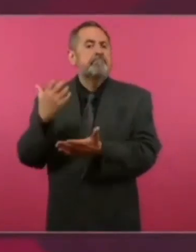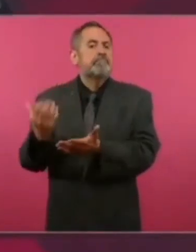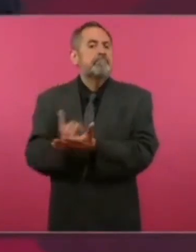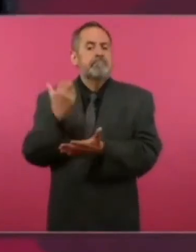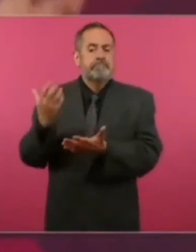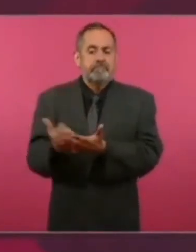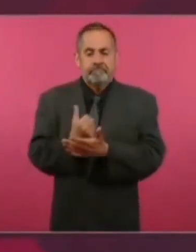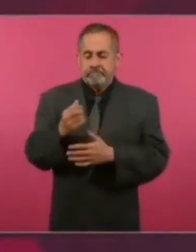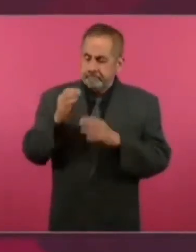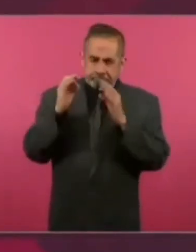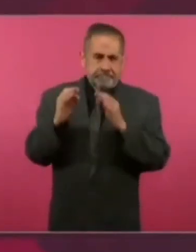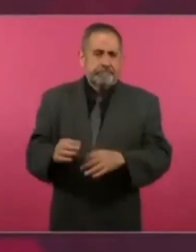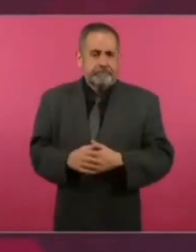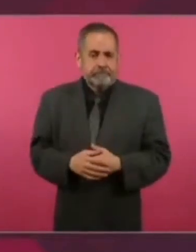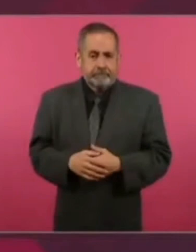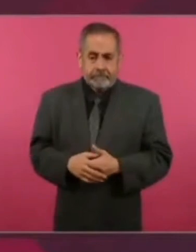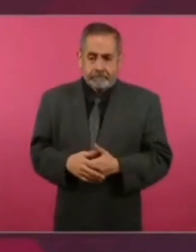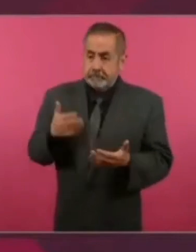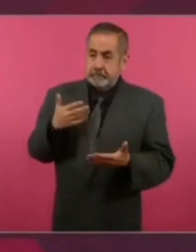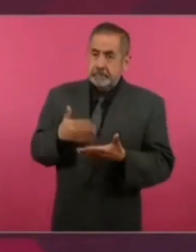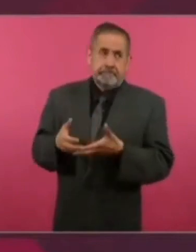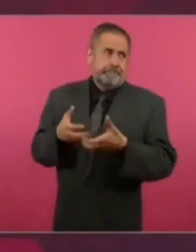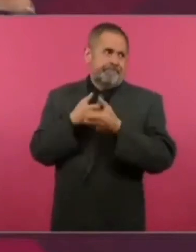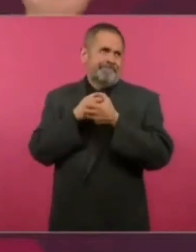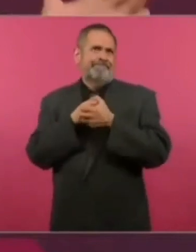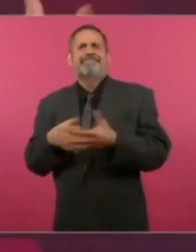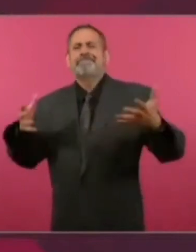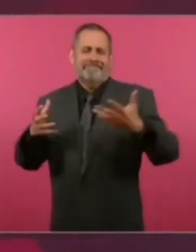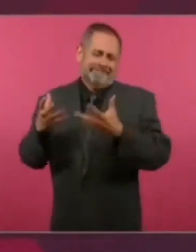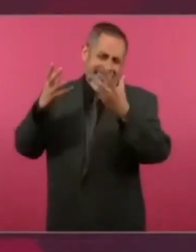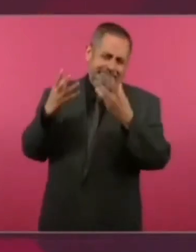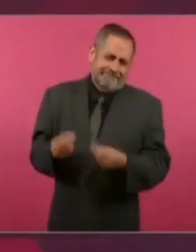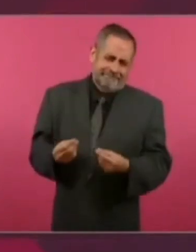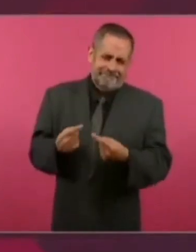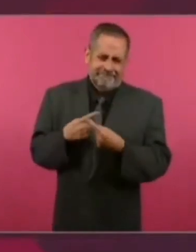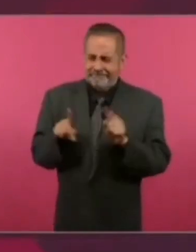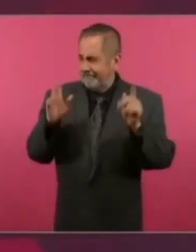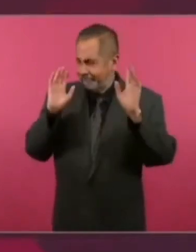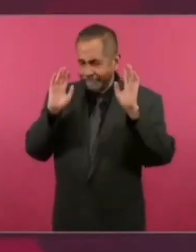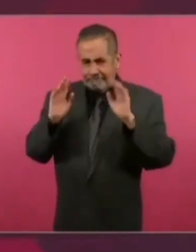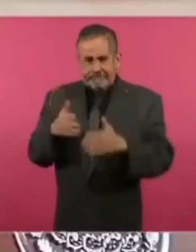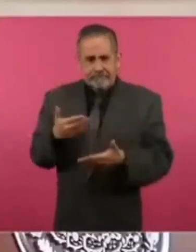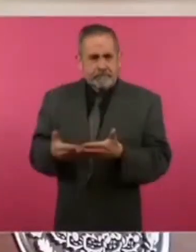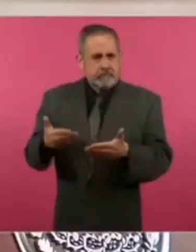Sin nada. Ahora es distinto. sea, son